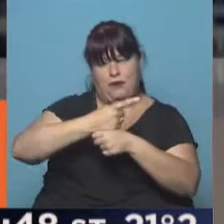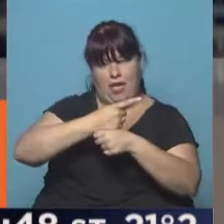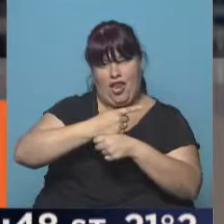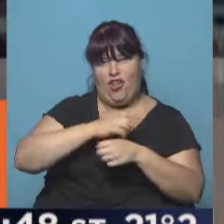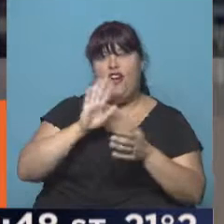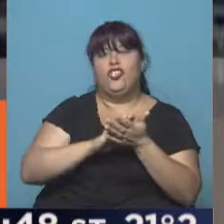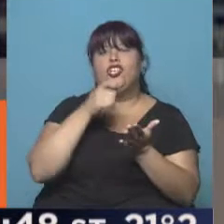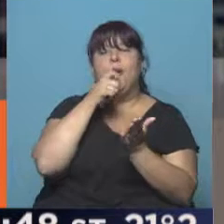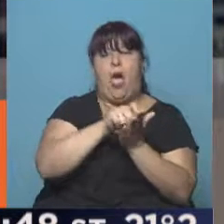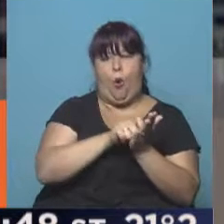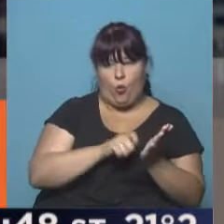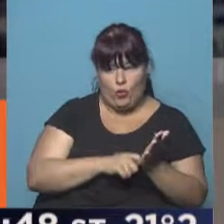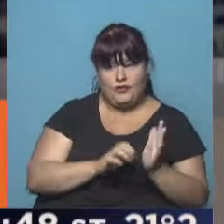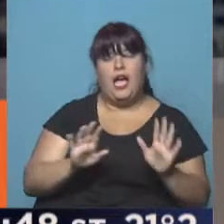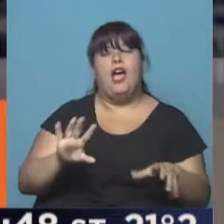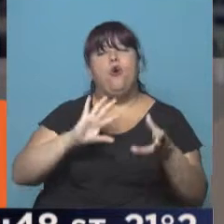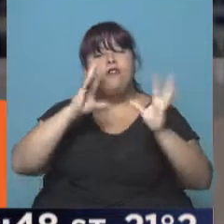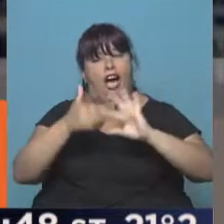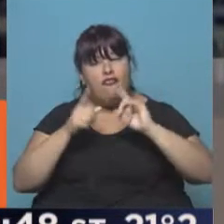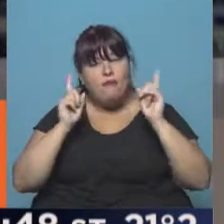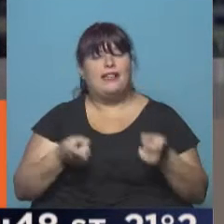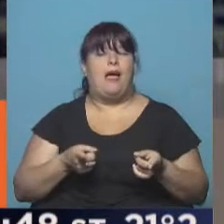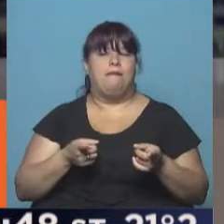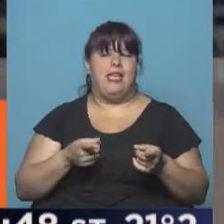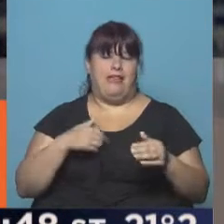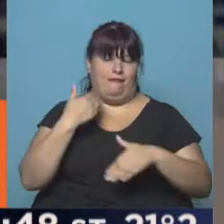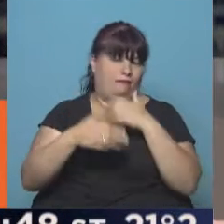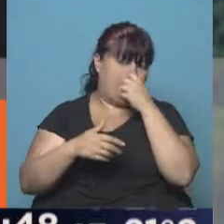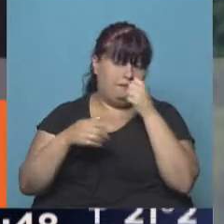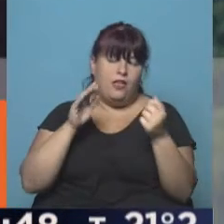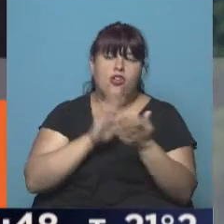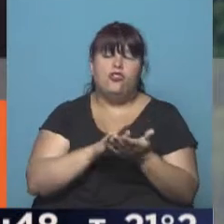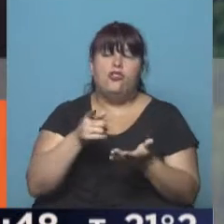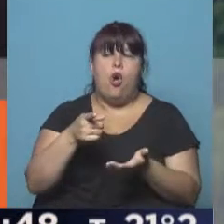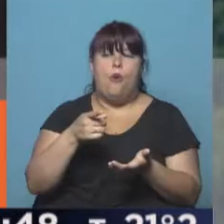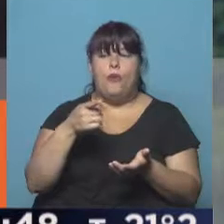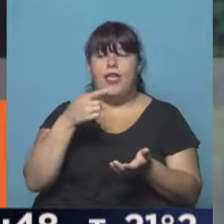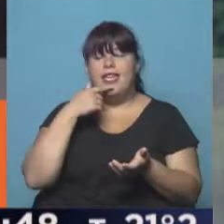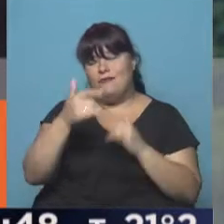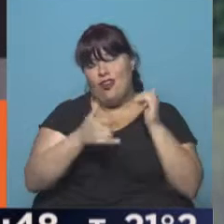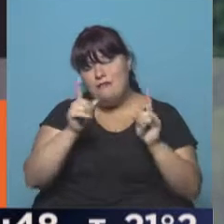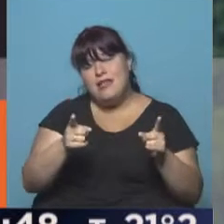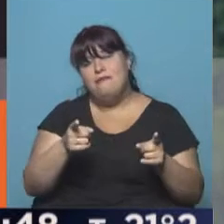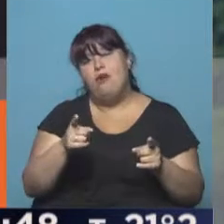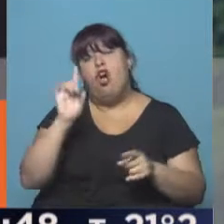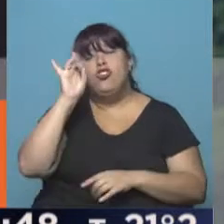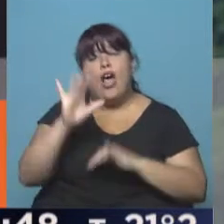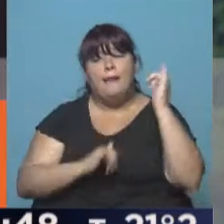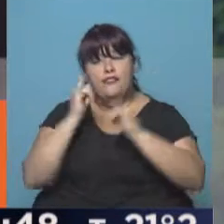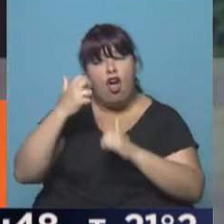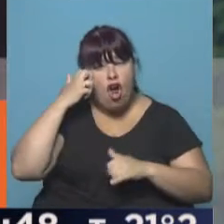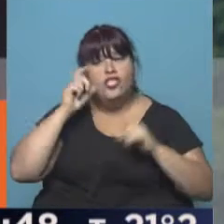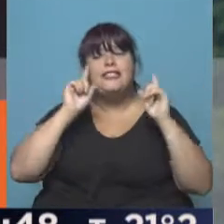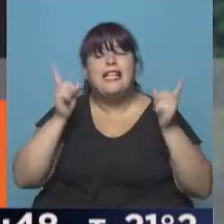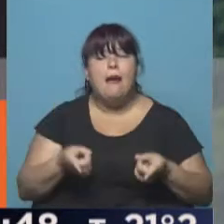la encuesta, ¿no? Es un modo también de llevar adelante lo que es, vos bien estás señalando, no solo la información del Congreso,